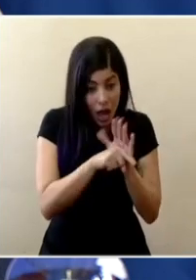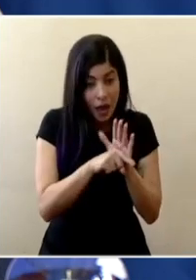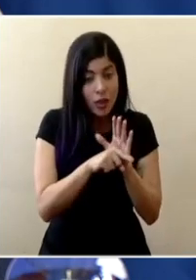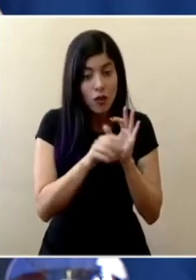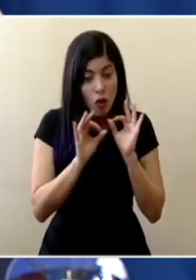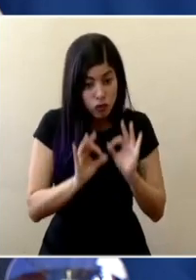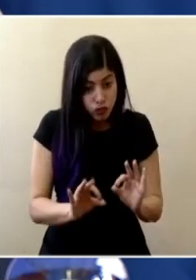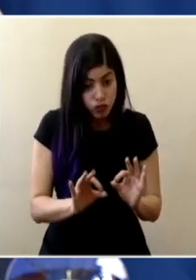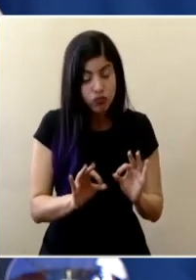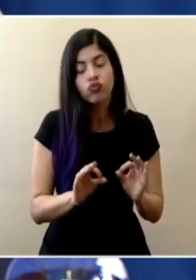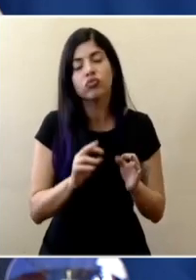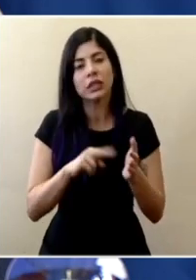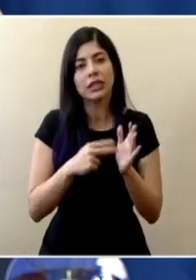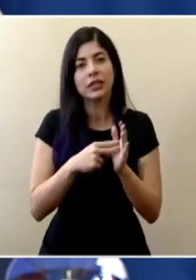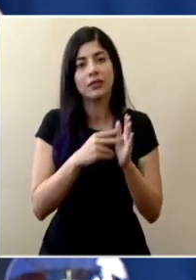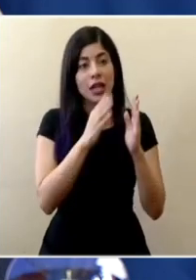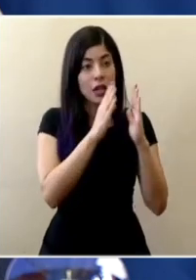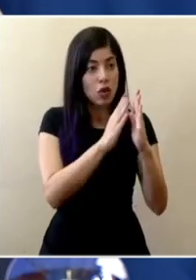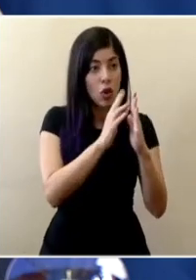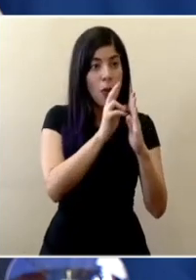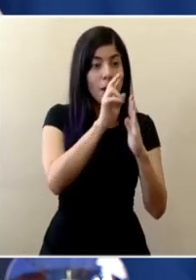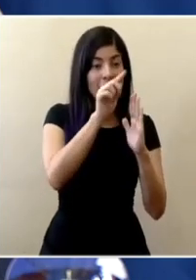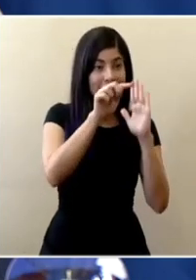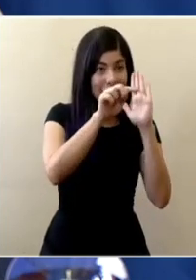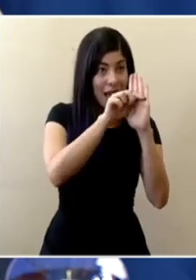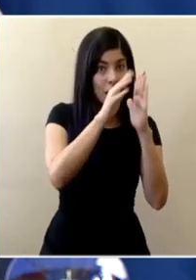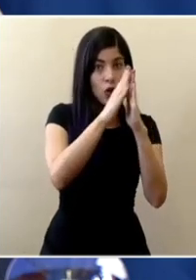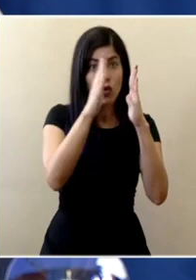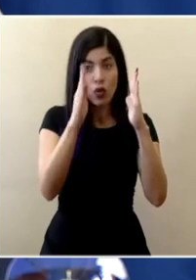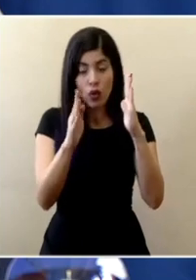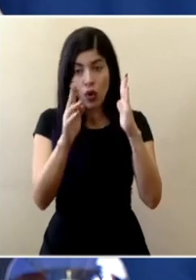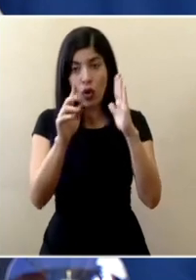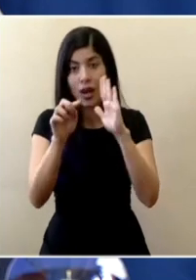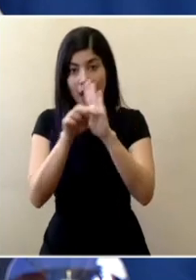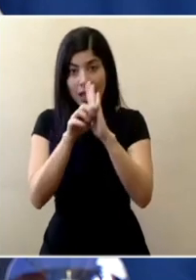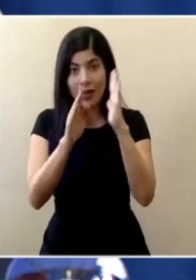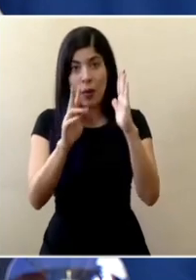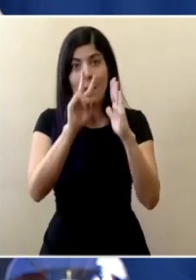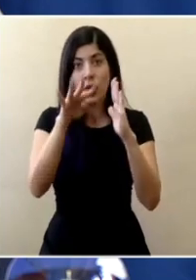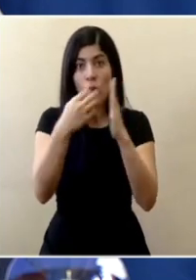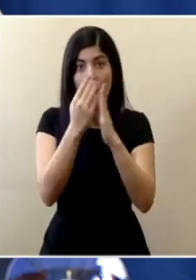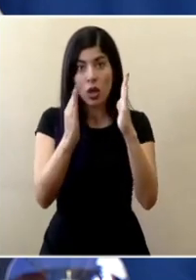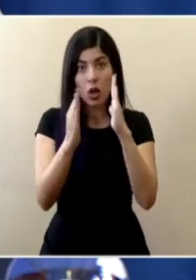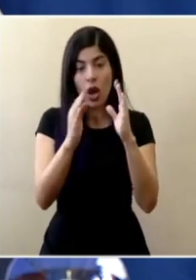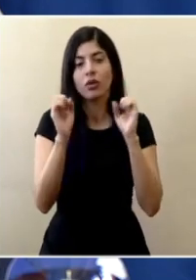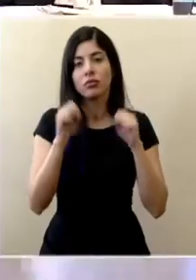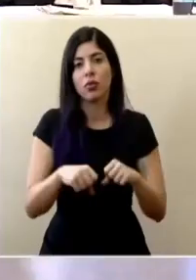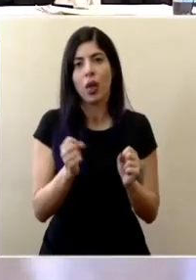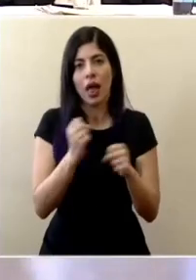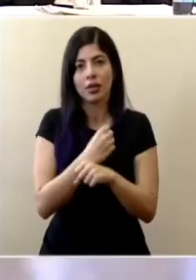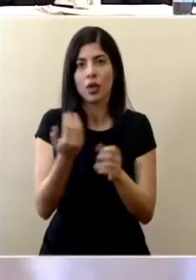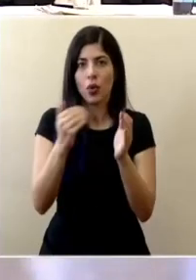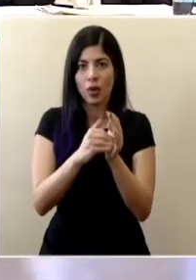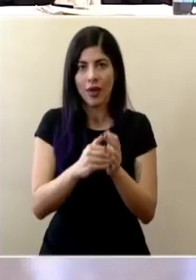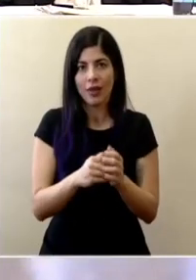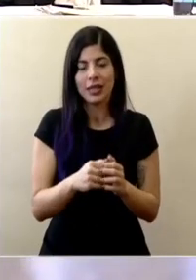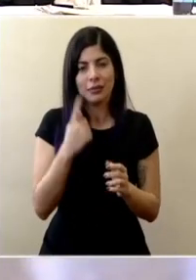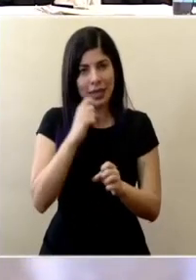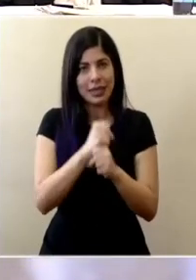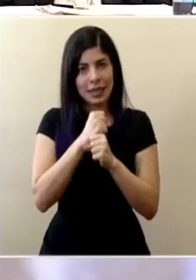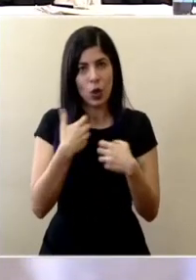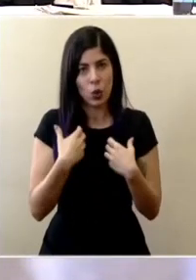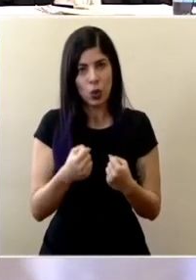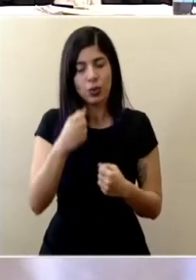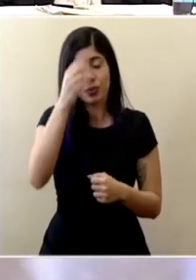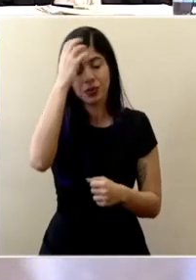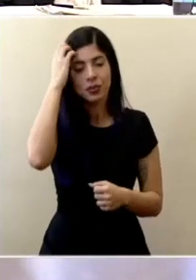con consecutividad de dos pruebas en ninguna diferencia de 24 horas Don Michael Soto